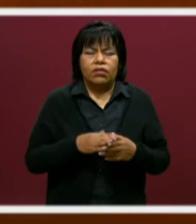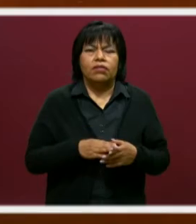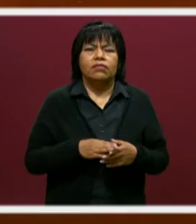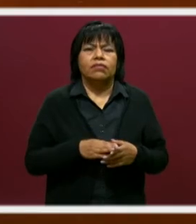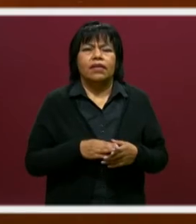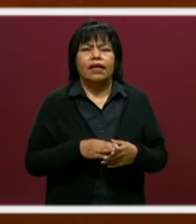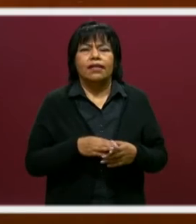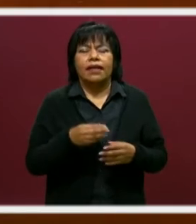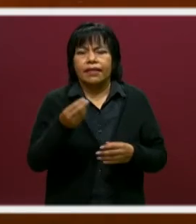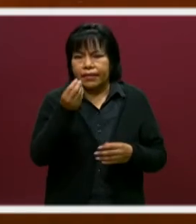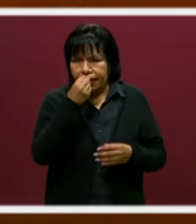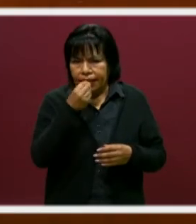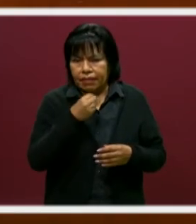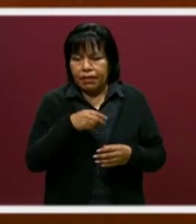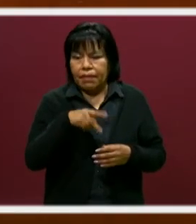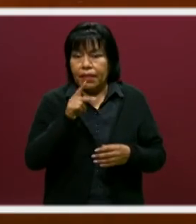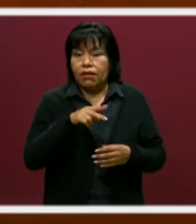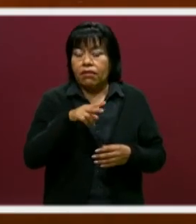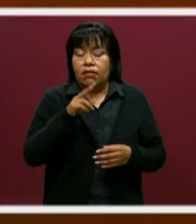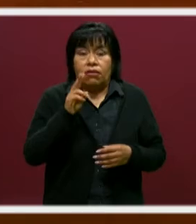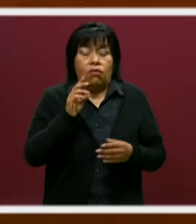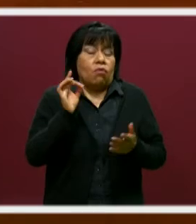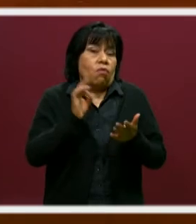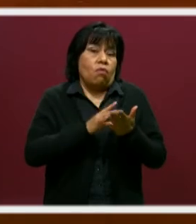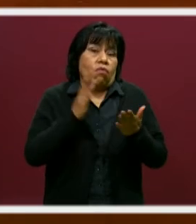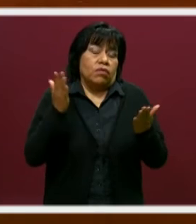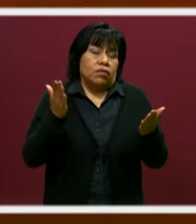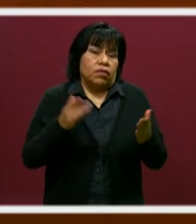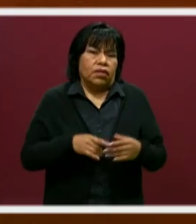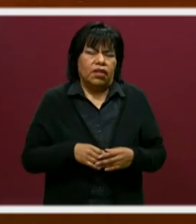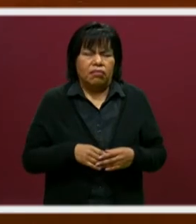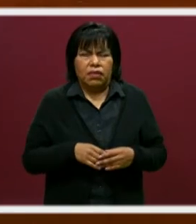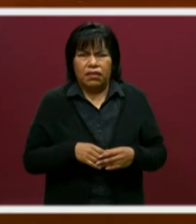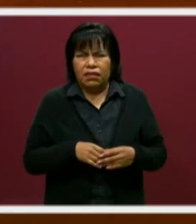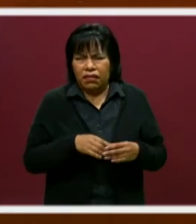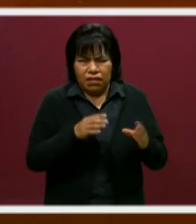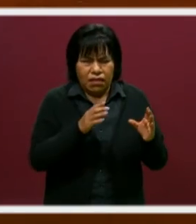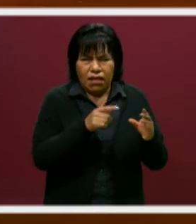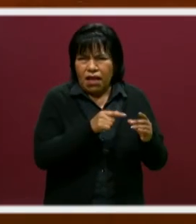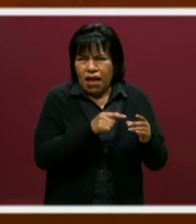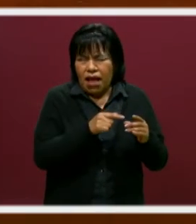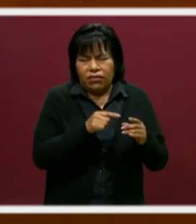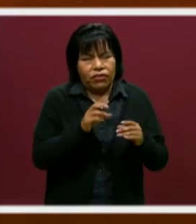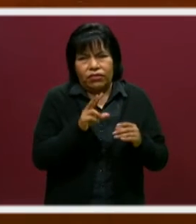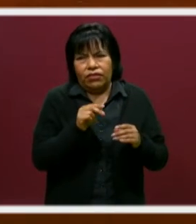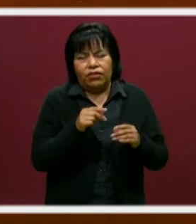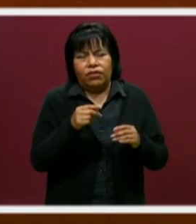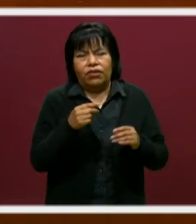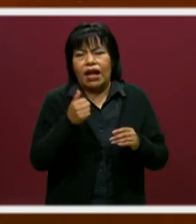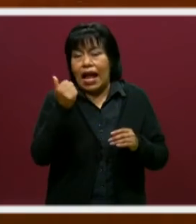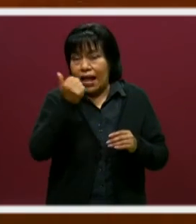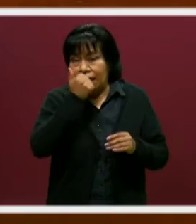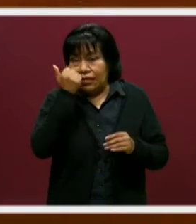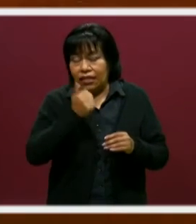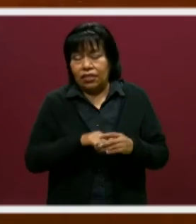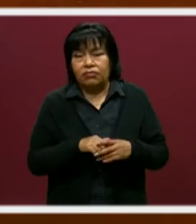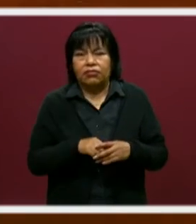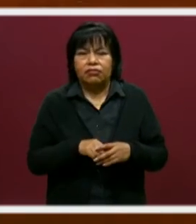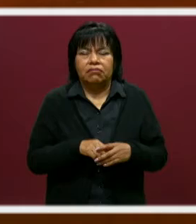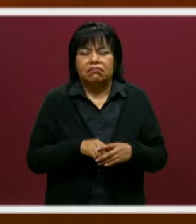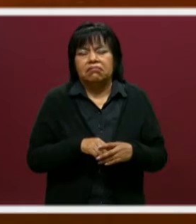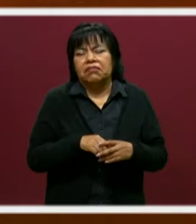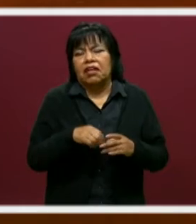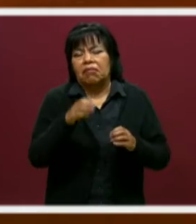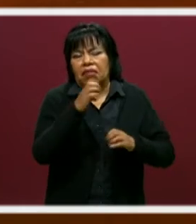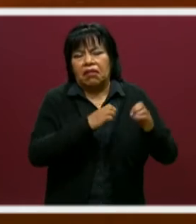alimentos, pero la verdad es que no solamente, pues, se limita a esa parte, ¿no? Nuestros chicos, además de trabajar, por ejemplo,